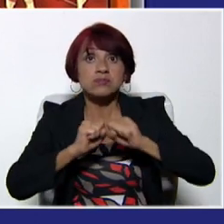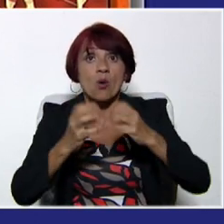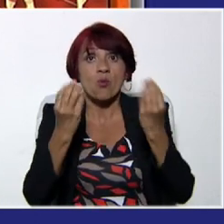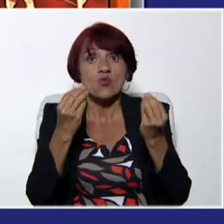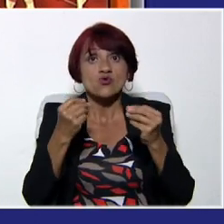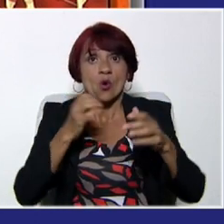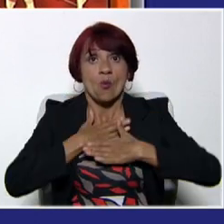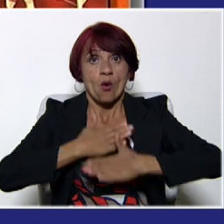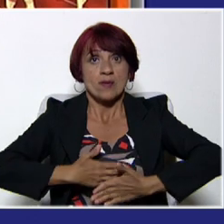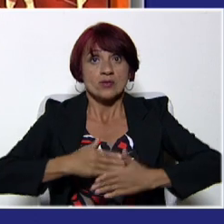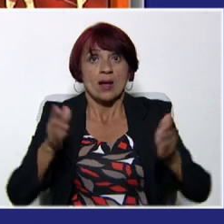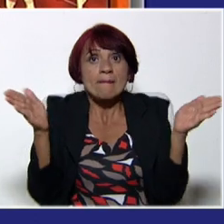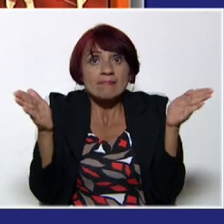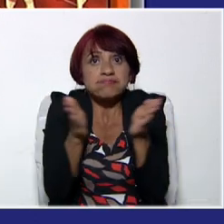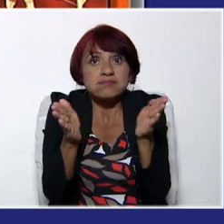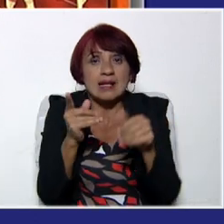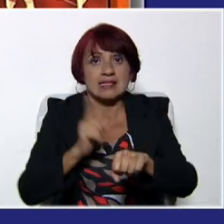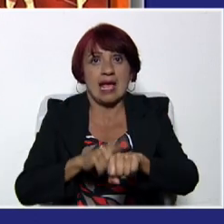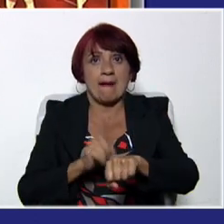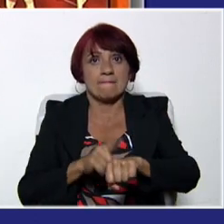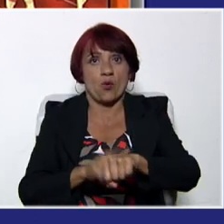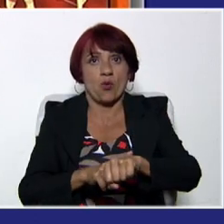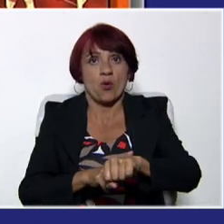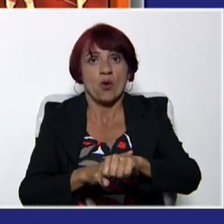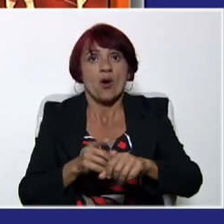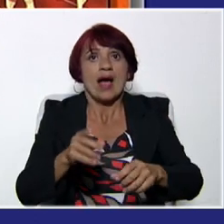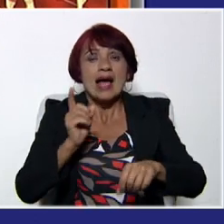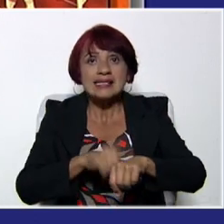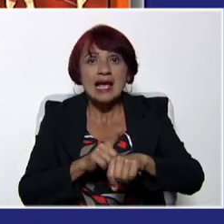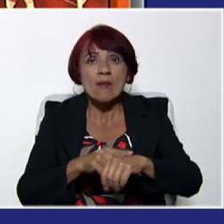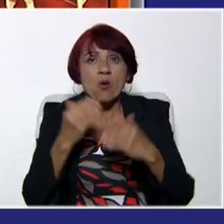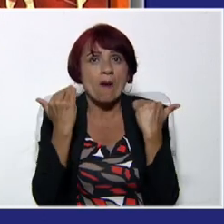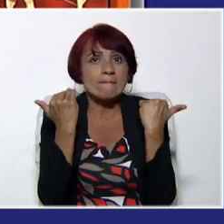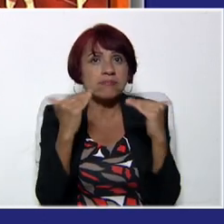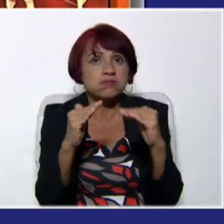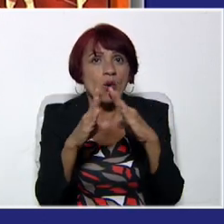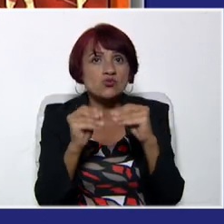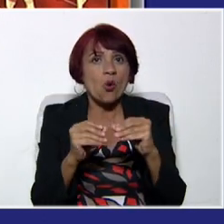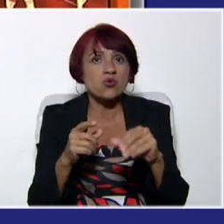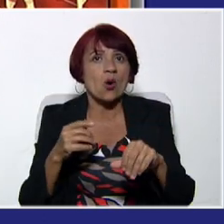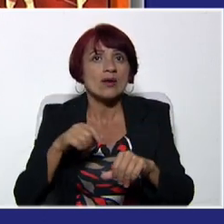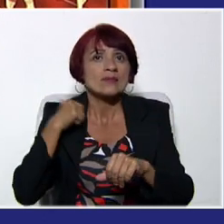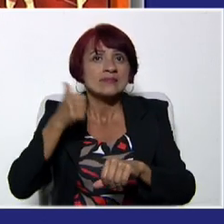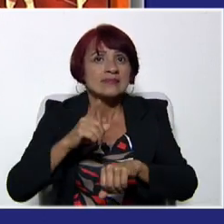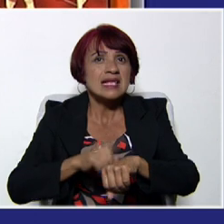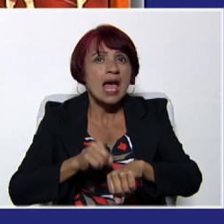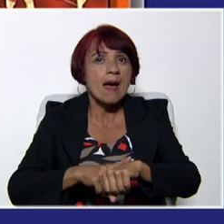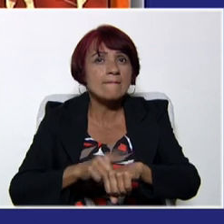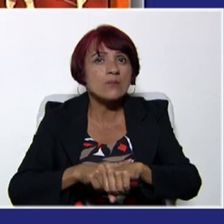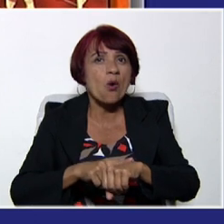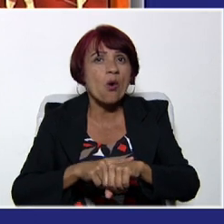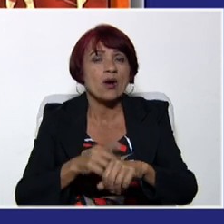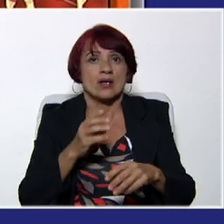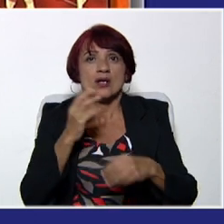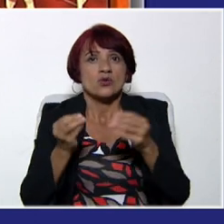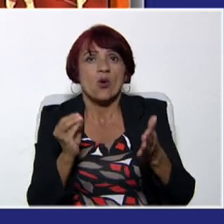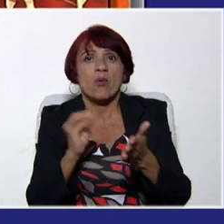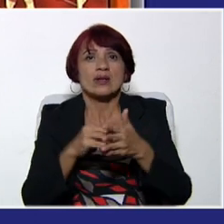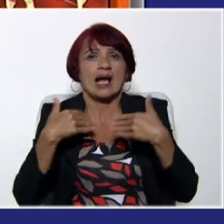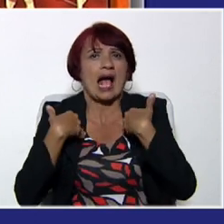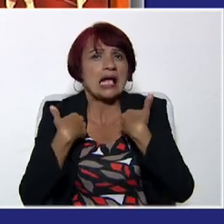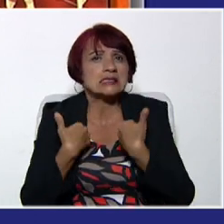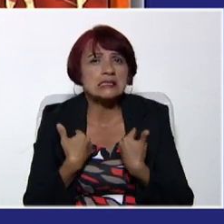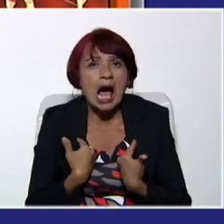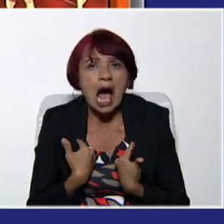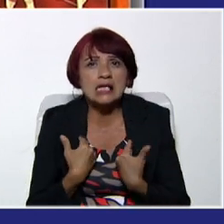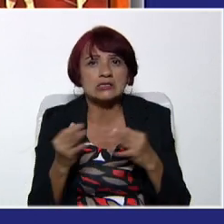en el menor tiempo posible, a un ritmo de ejecución máximo durante un periodo breve que no suponga fatiga, que